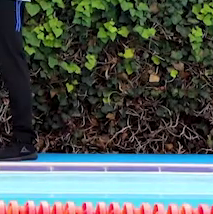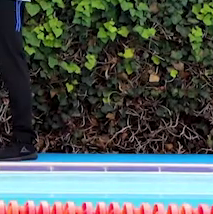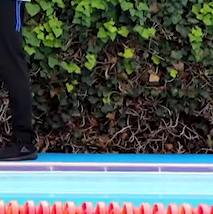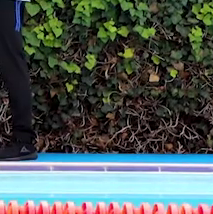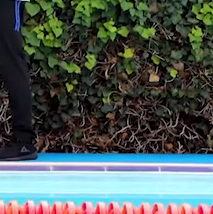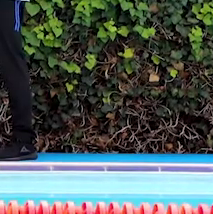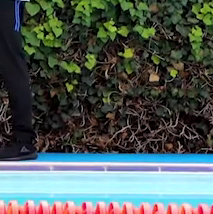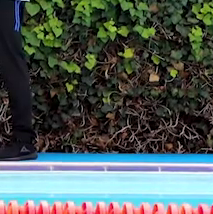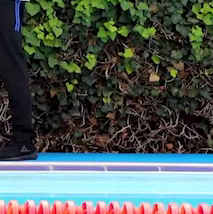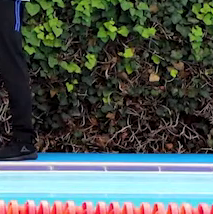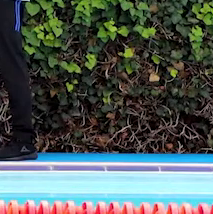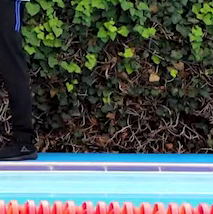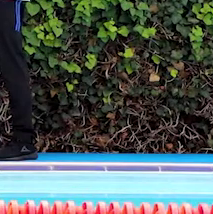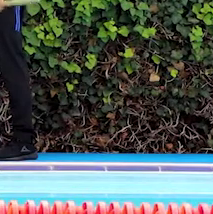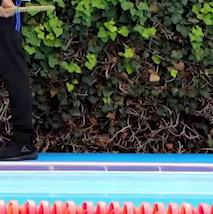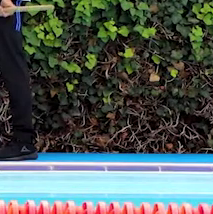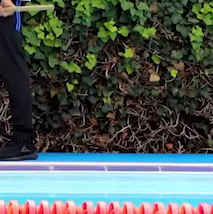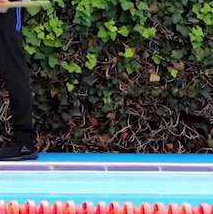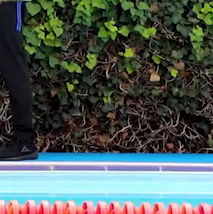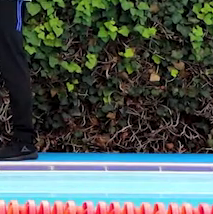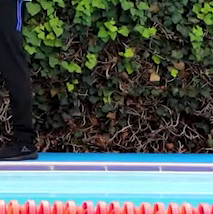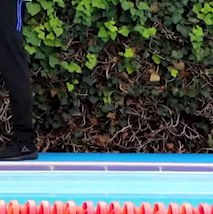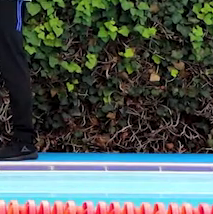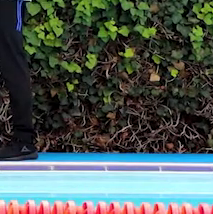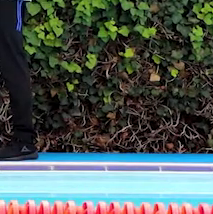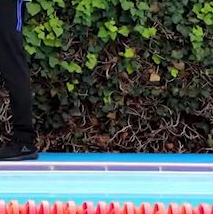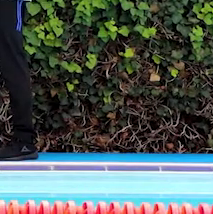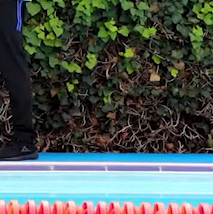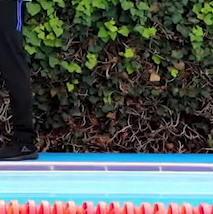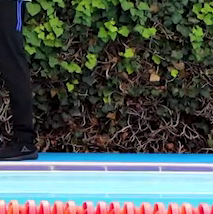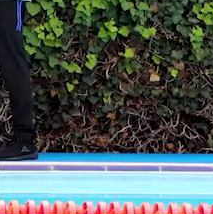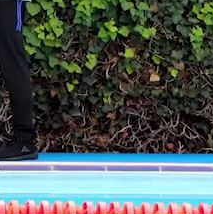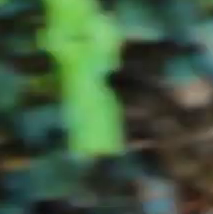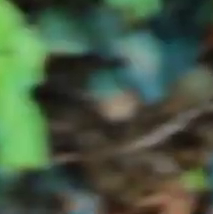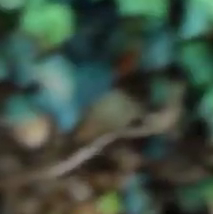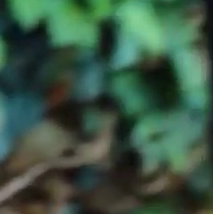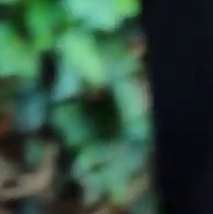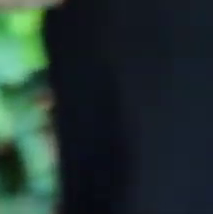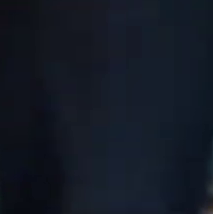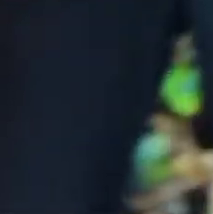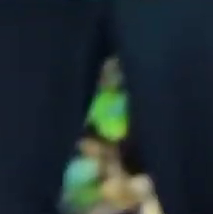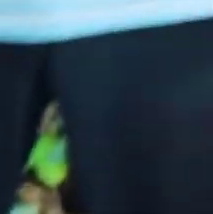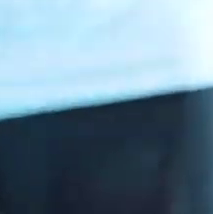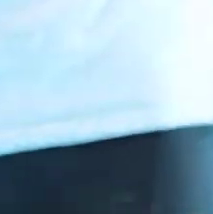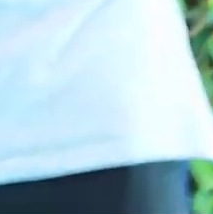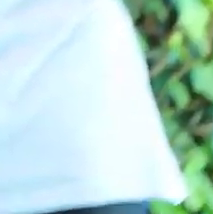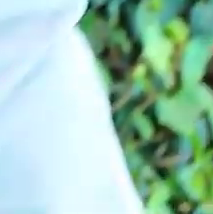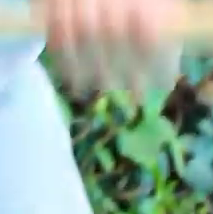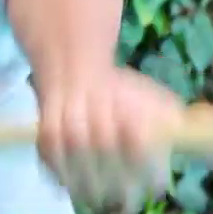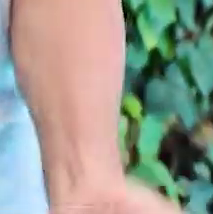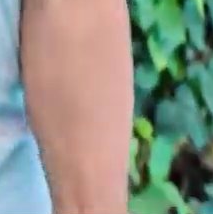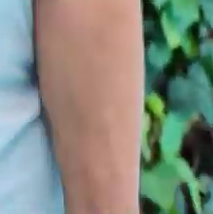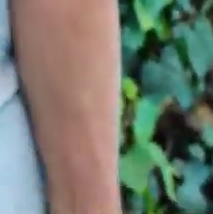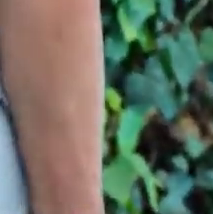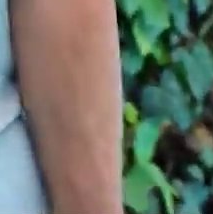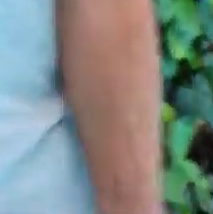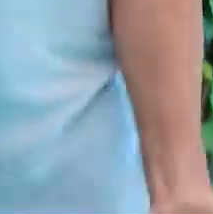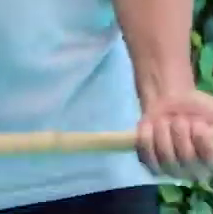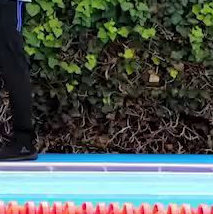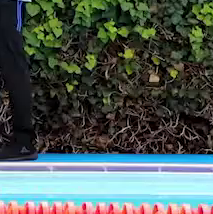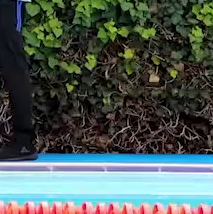nuestros pies bien fijos flexionamos a 90 grados y estiramos flexionamos estiramos